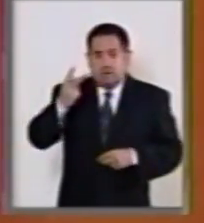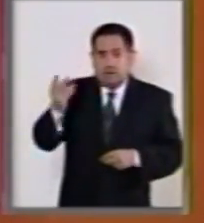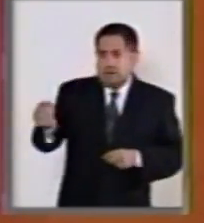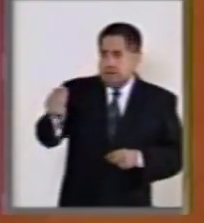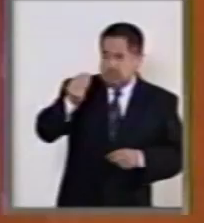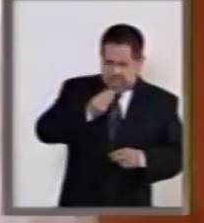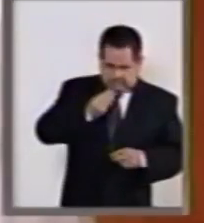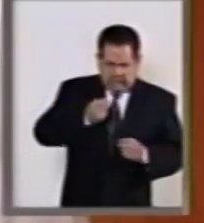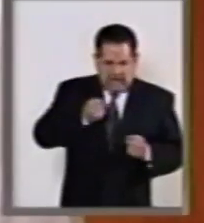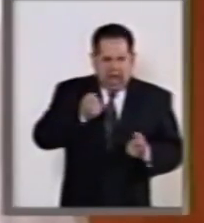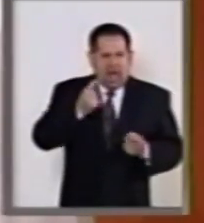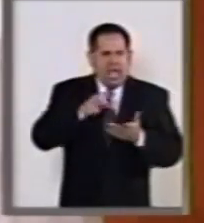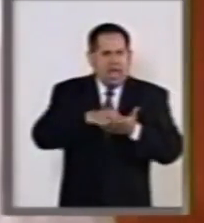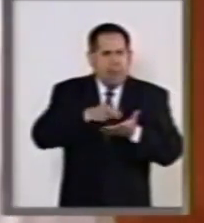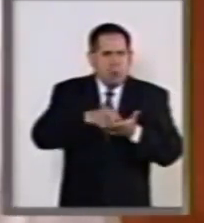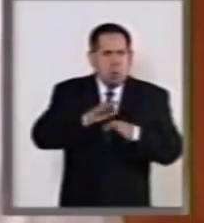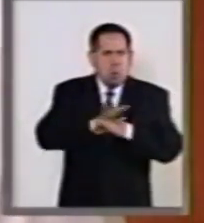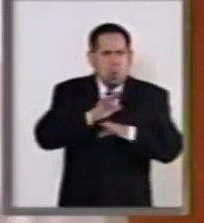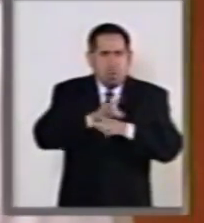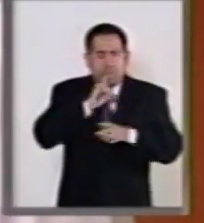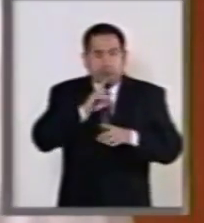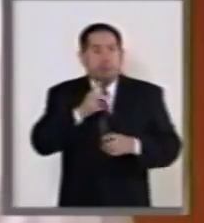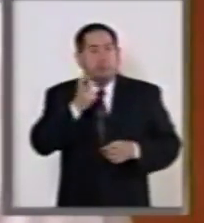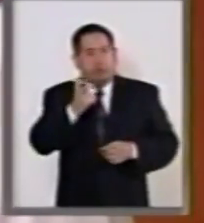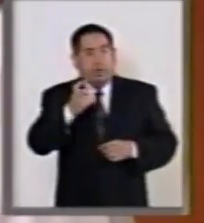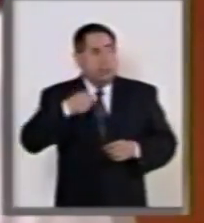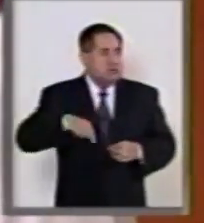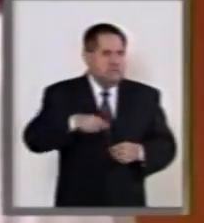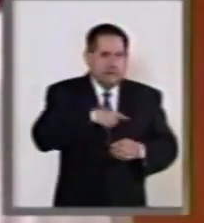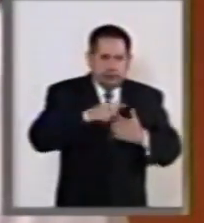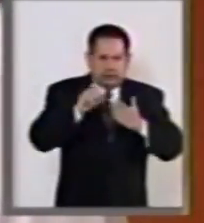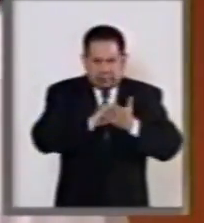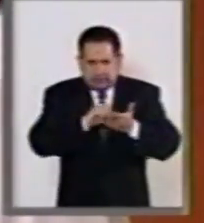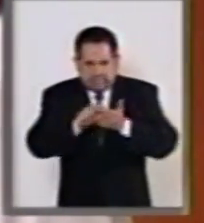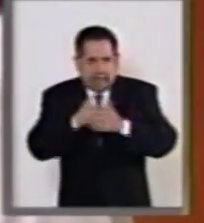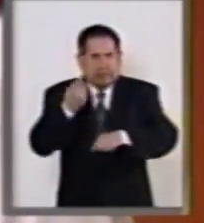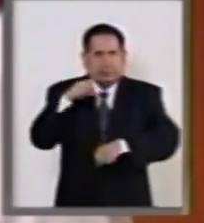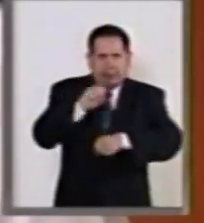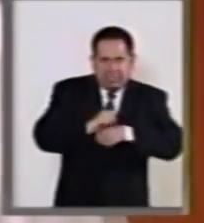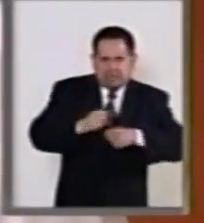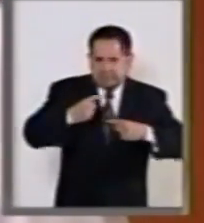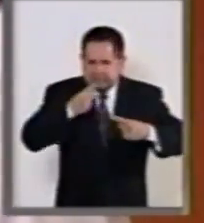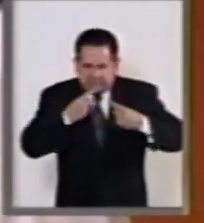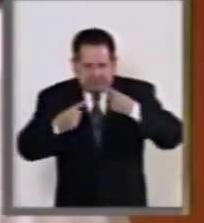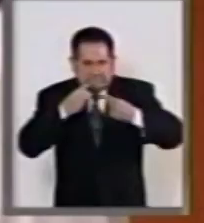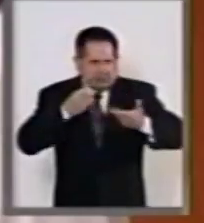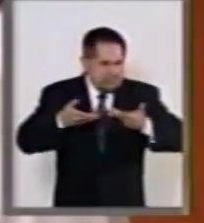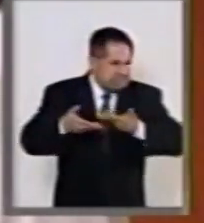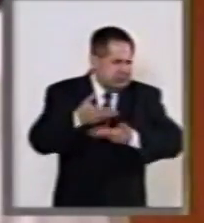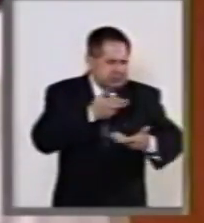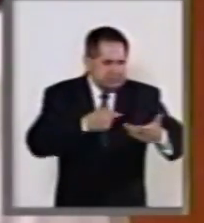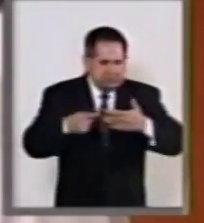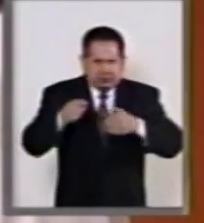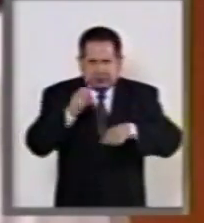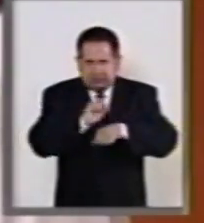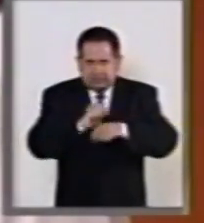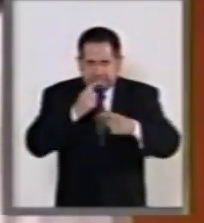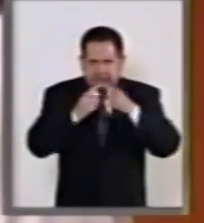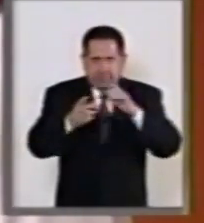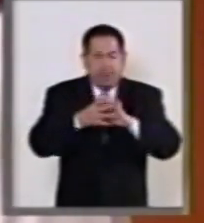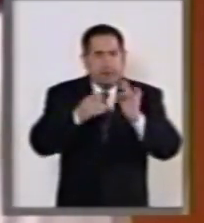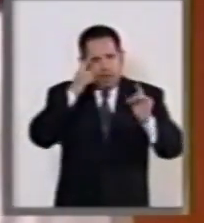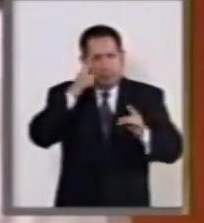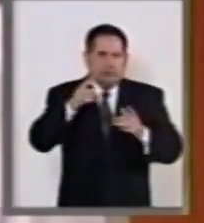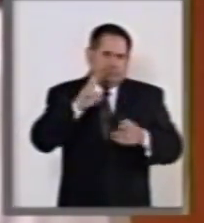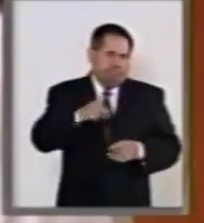cambios. Estos cambios nos llevaron a meses, a semanas de trabajo para que, y debo